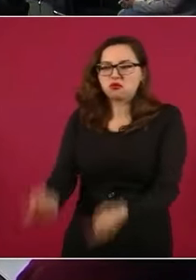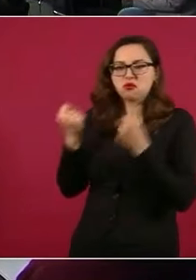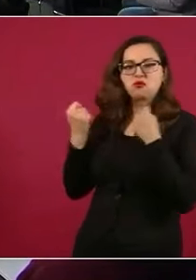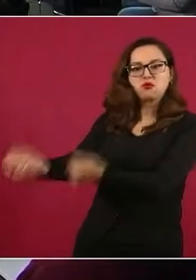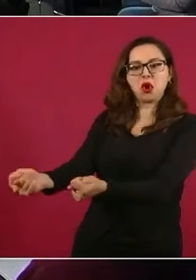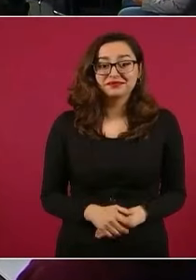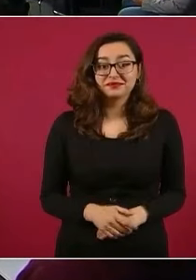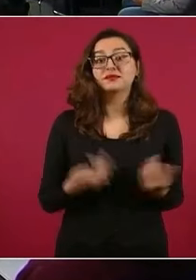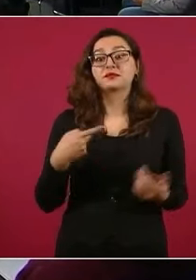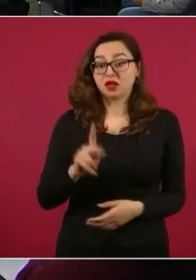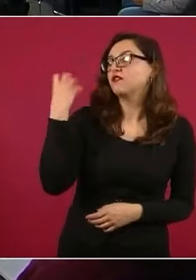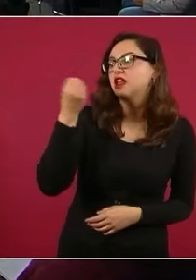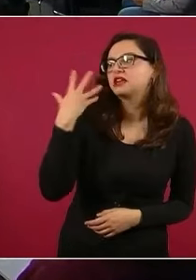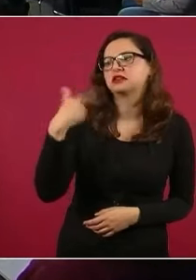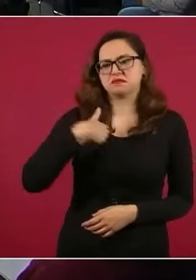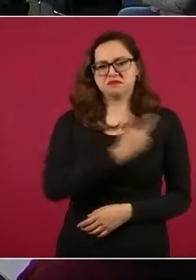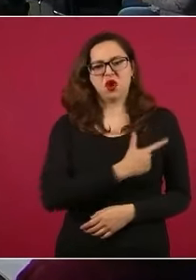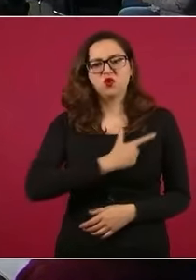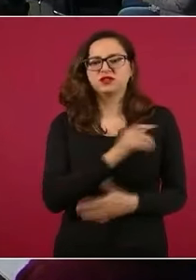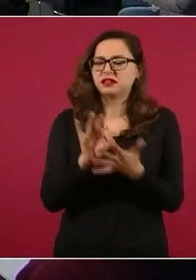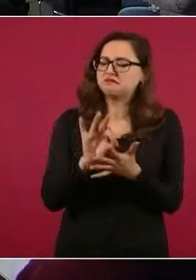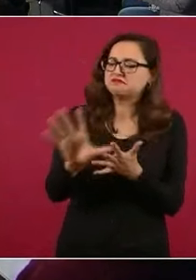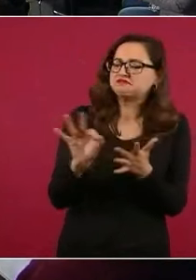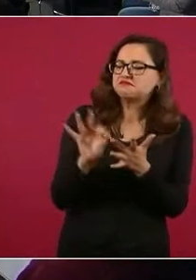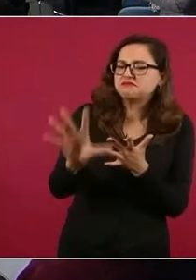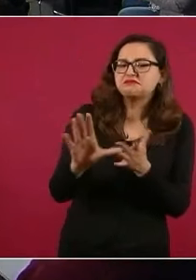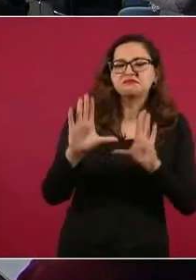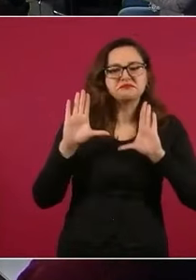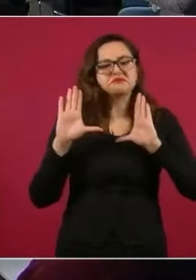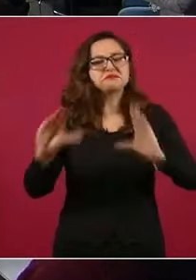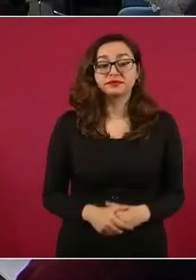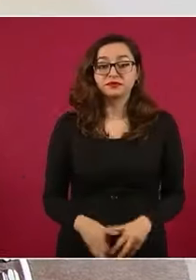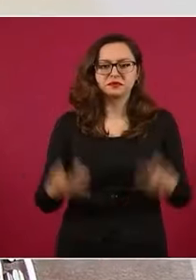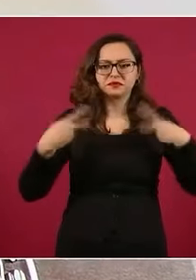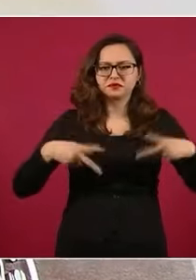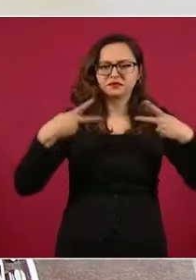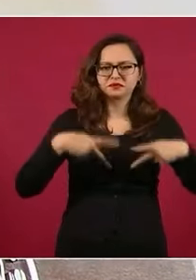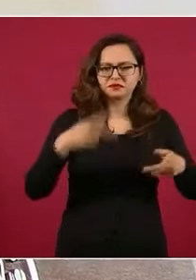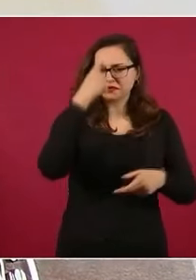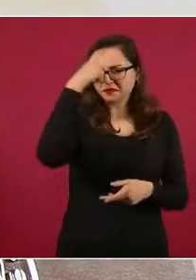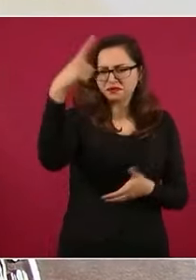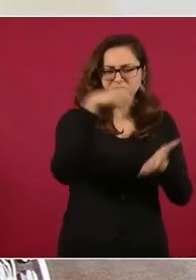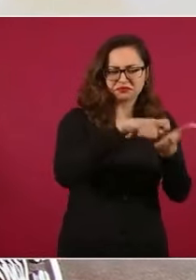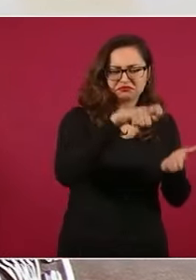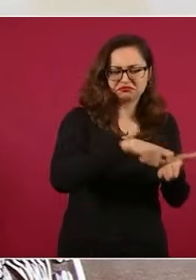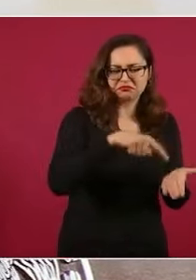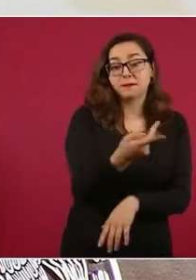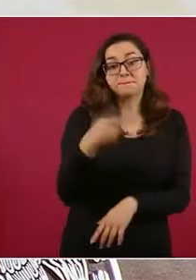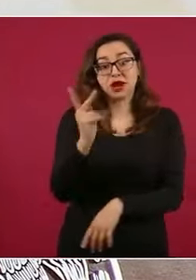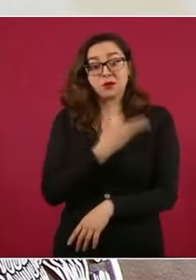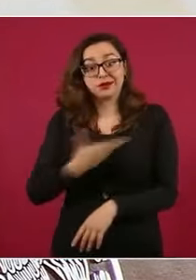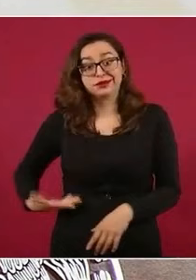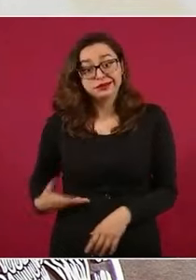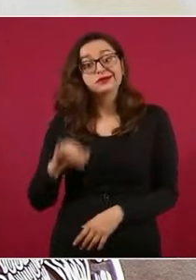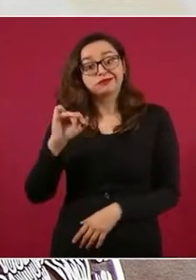pedagógico, ya lo hemos dicho varias veces, un escritor no tiene por qué repetirse, un dirigente sí,